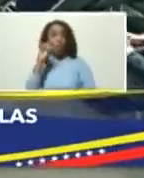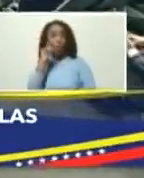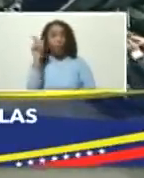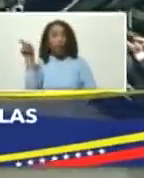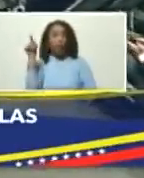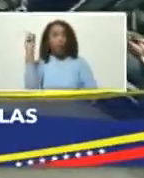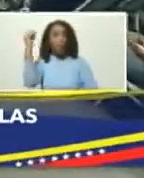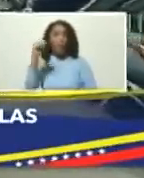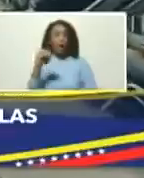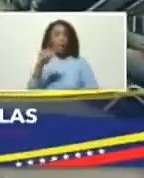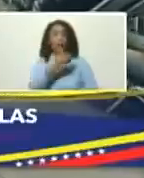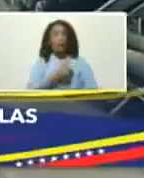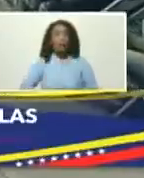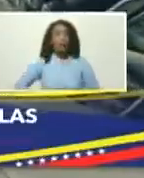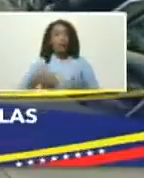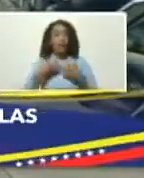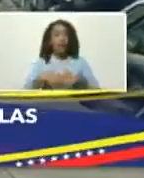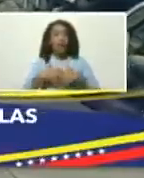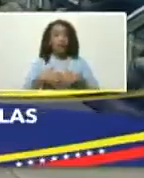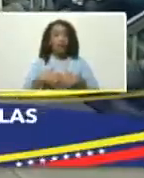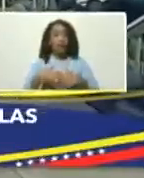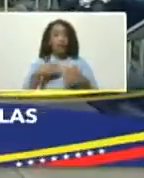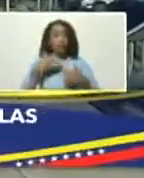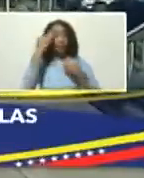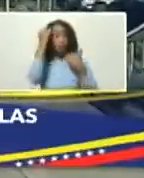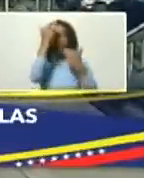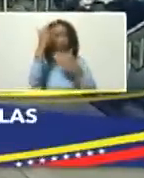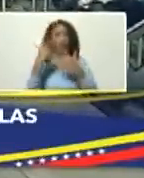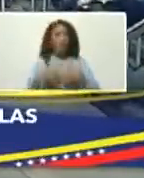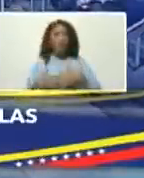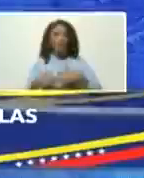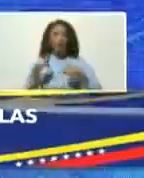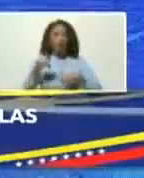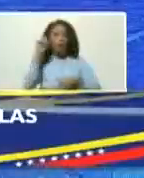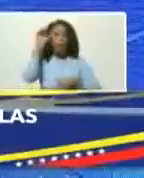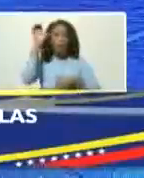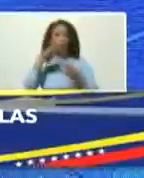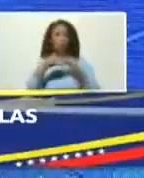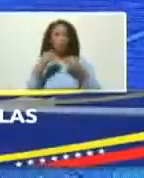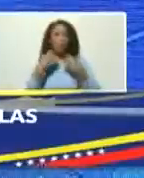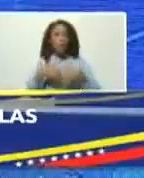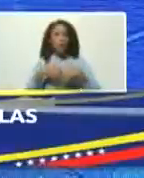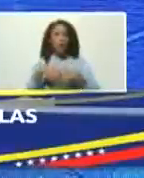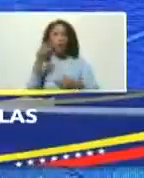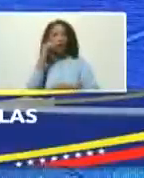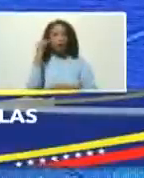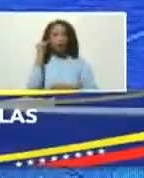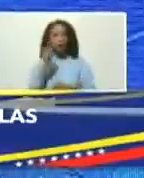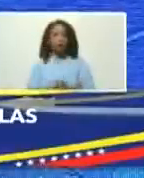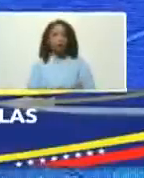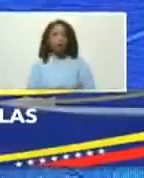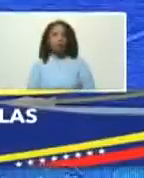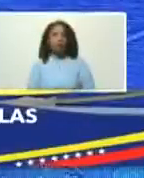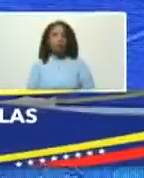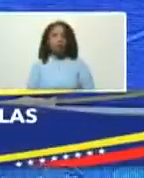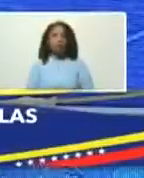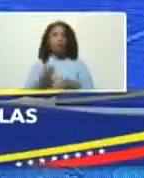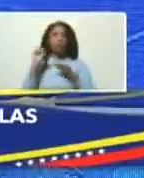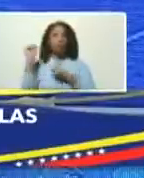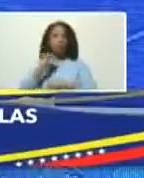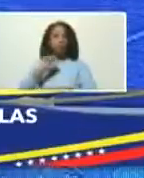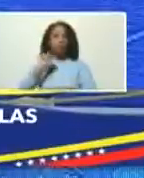presidente de fe de industria mi saludo a todos los industriales del país a todos los empresarios y empresarias y precisamente